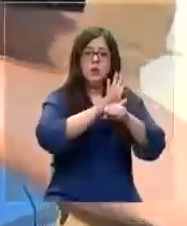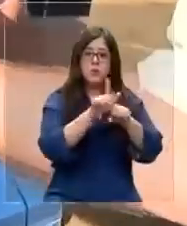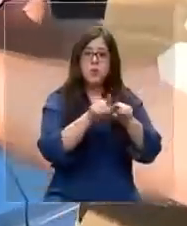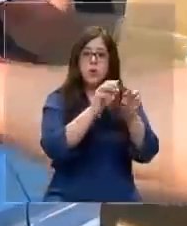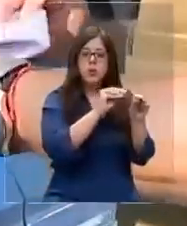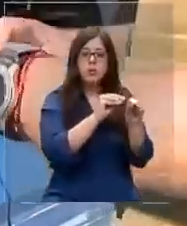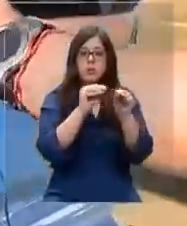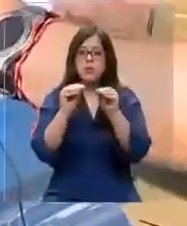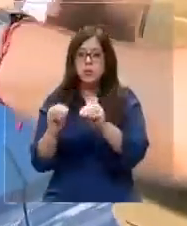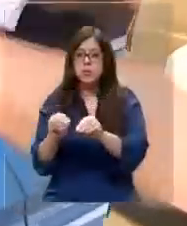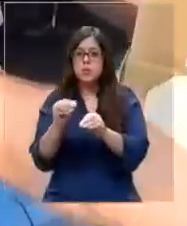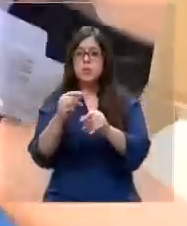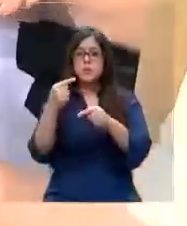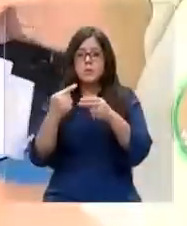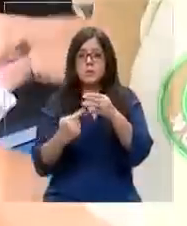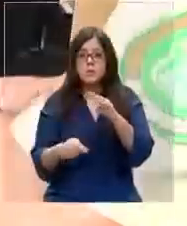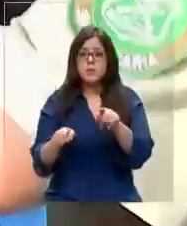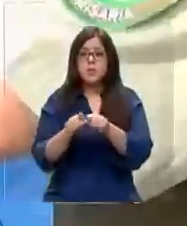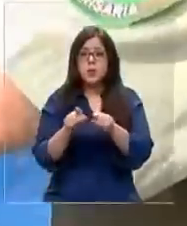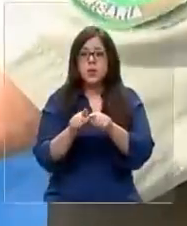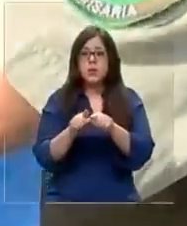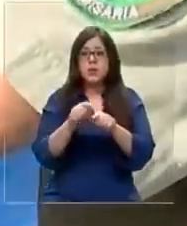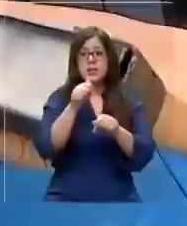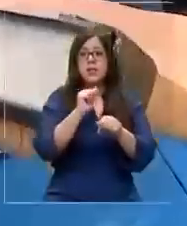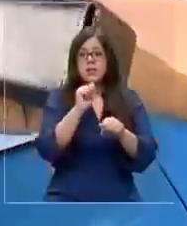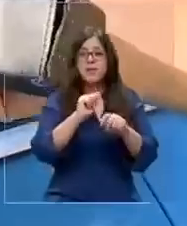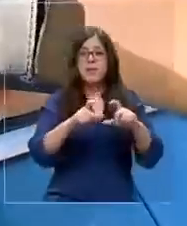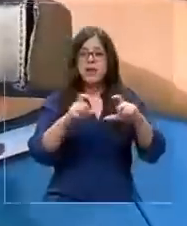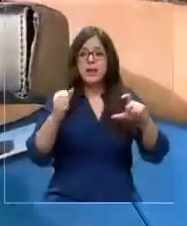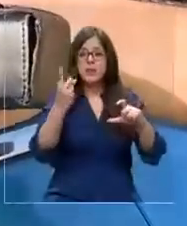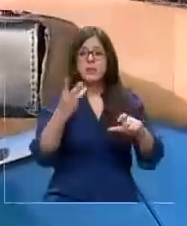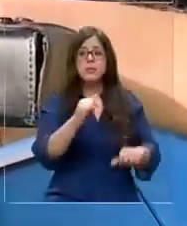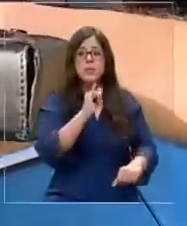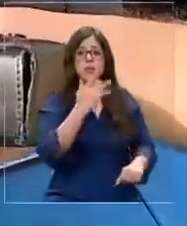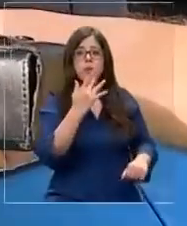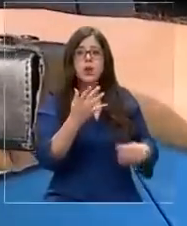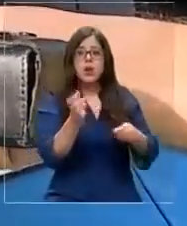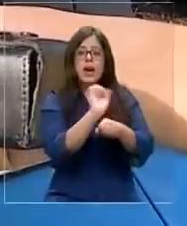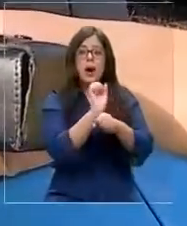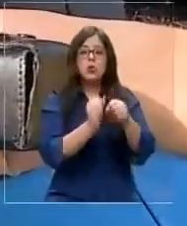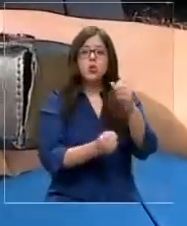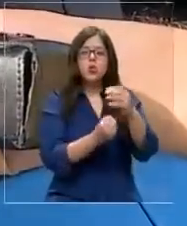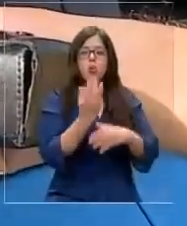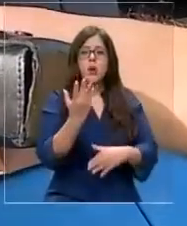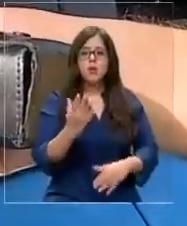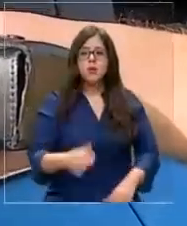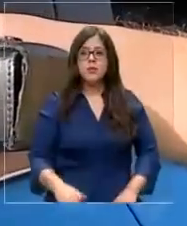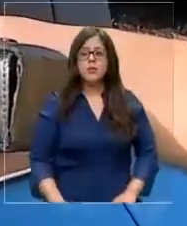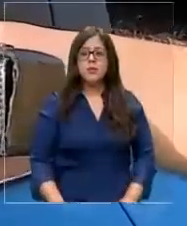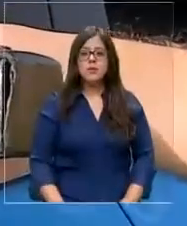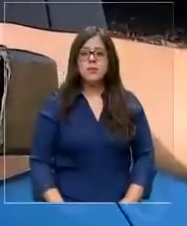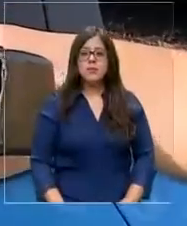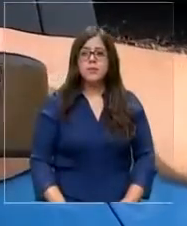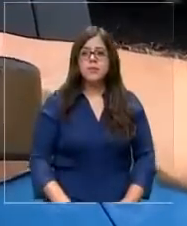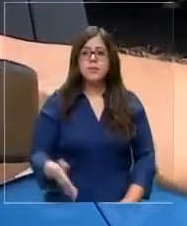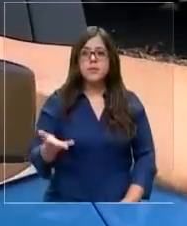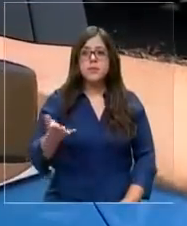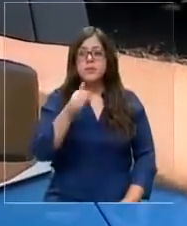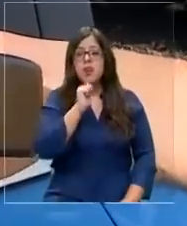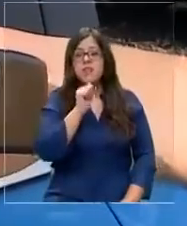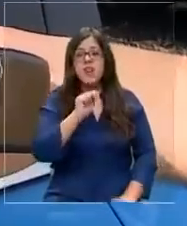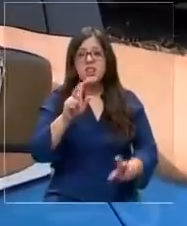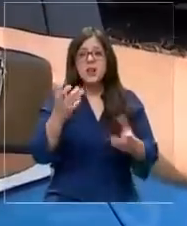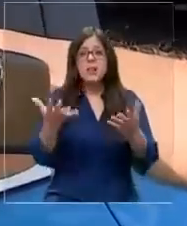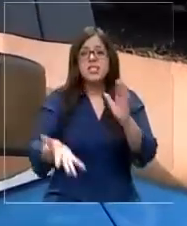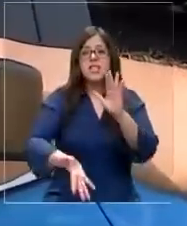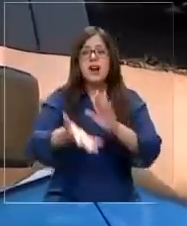prórroga y razones de peso tenía para aún no instalarlas. Ah, porque es un vehículo nuevo. Todavía no tengo que ir a buscar las patentes.